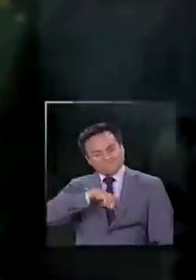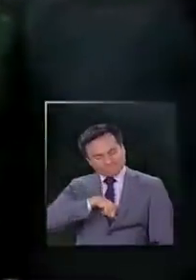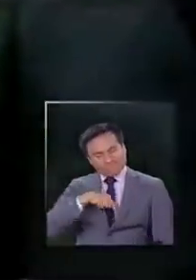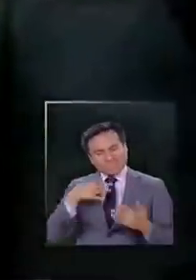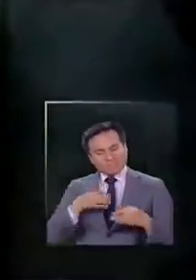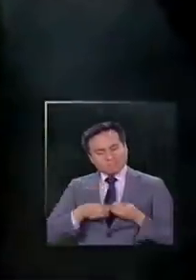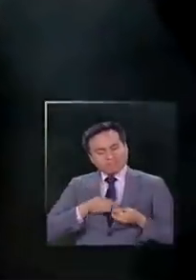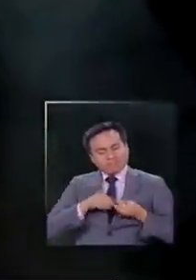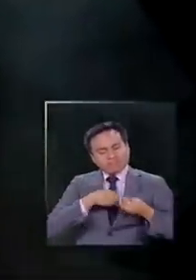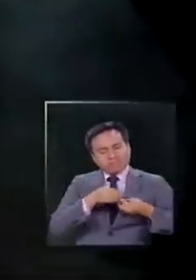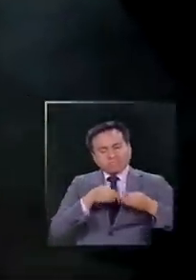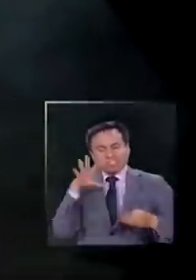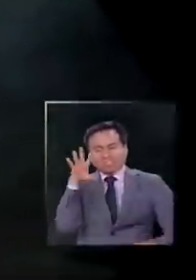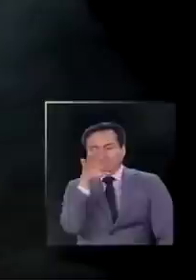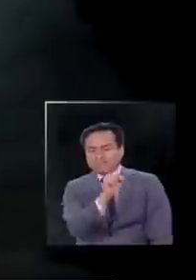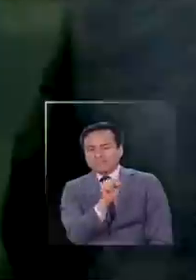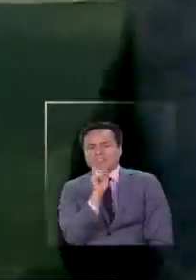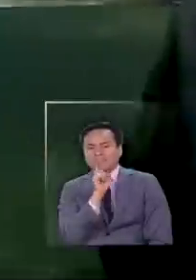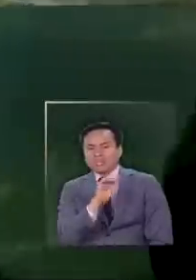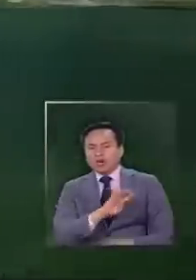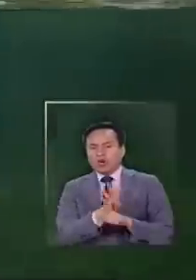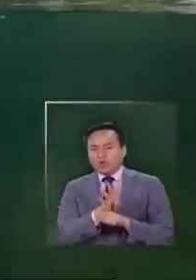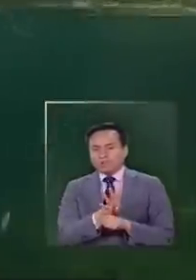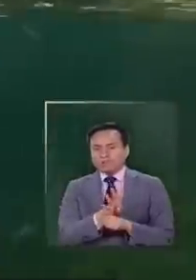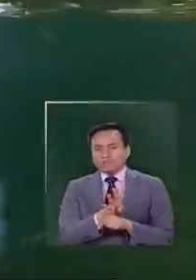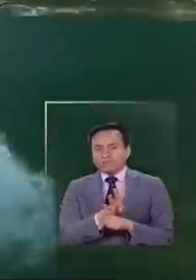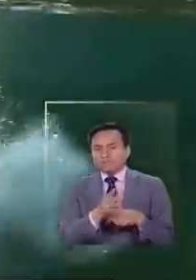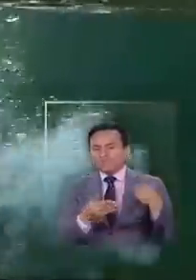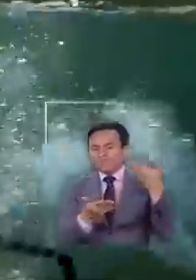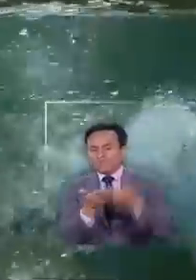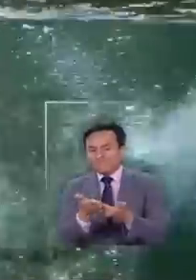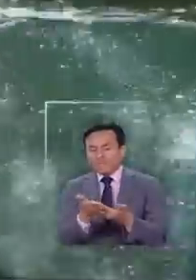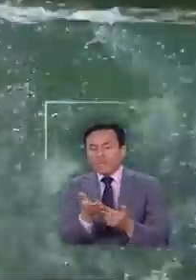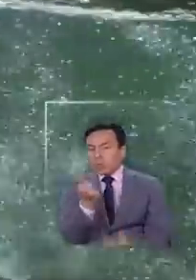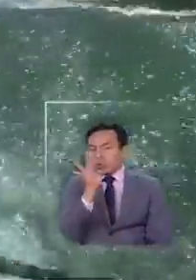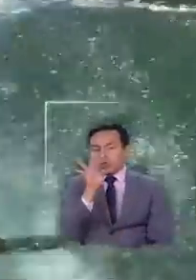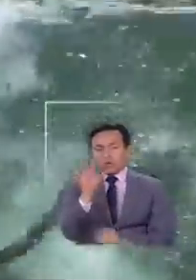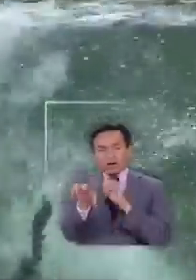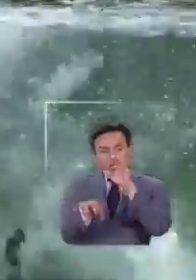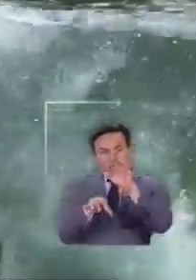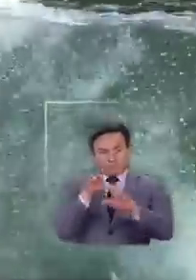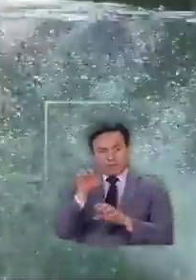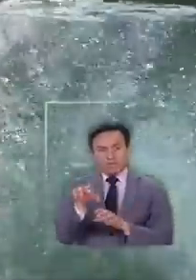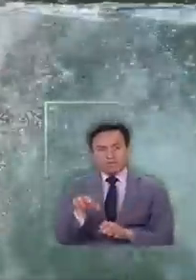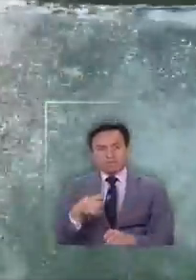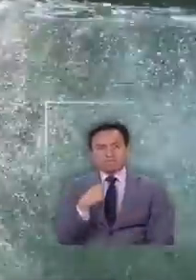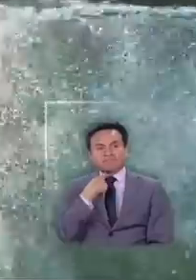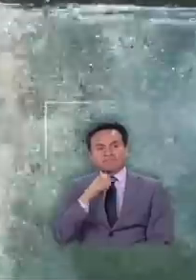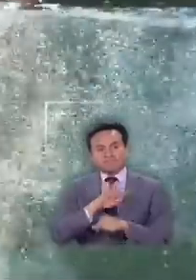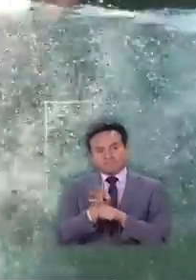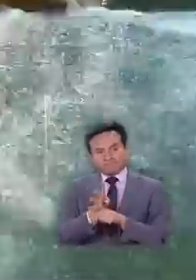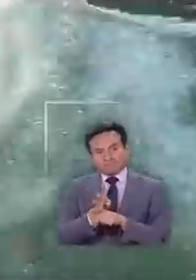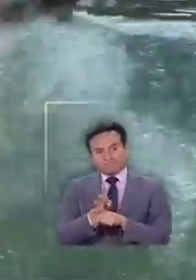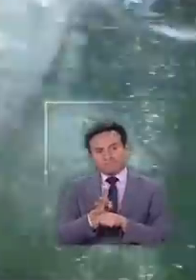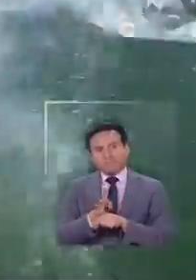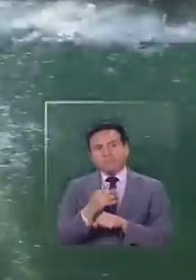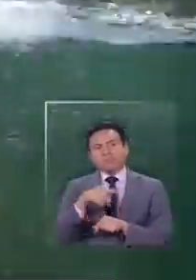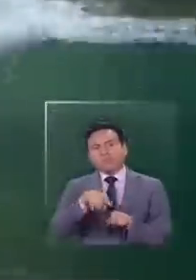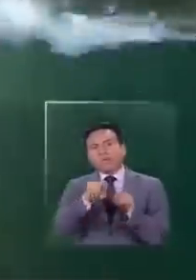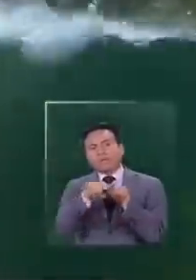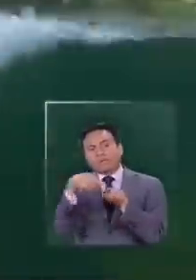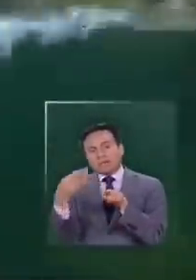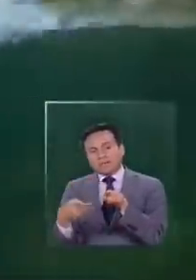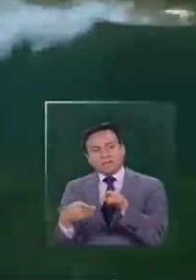fue diagnosticado con COVID-19 de momento es el único animal que ha dado positivo si bien su hermana